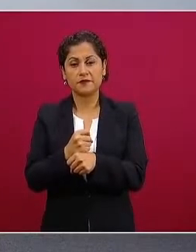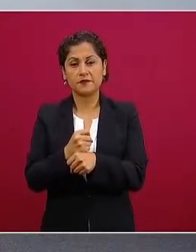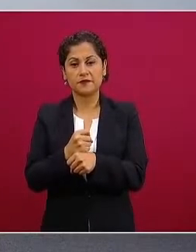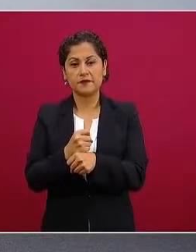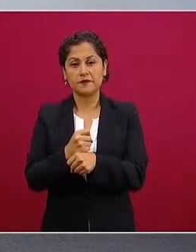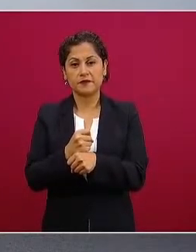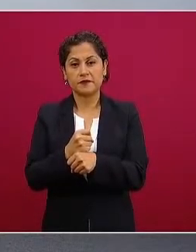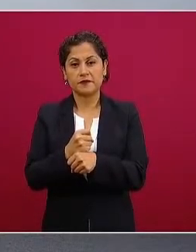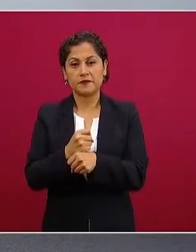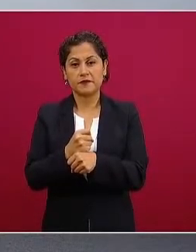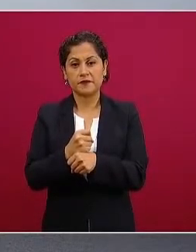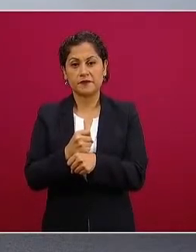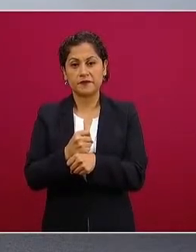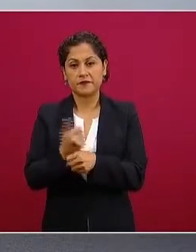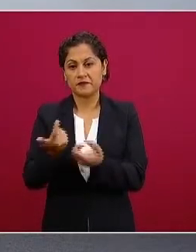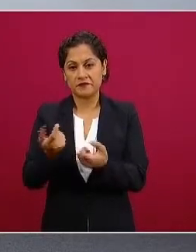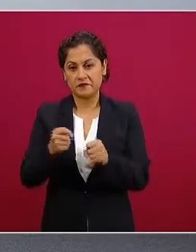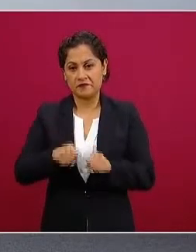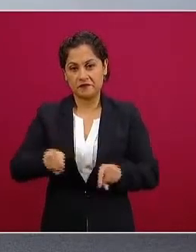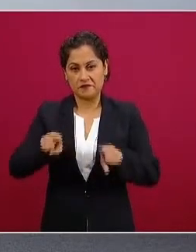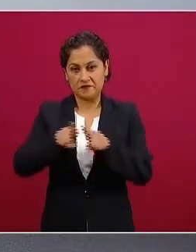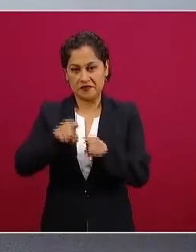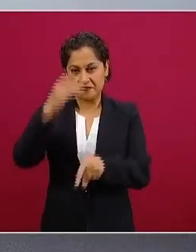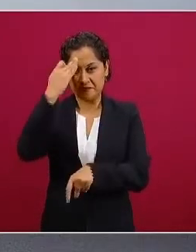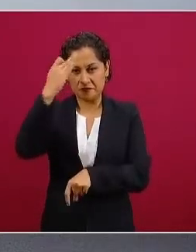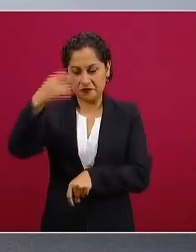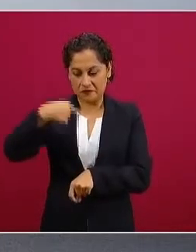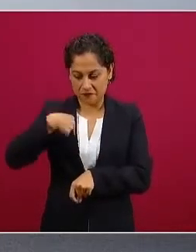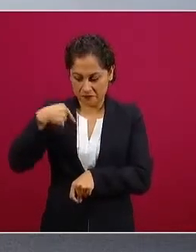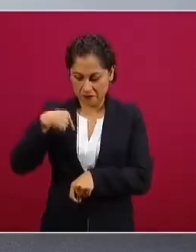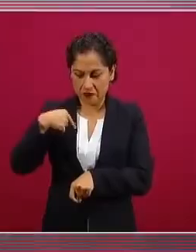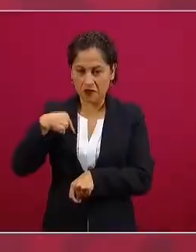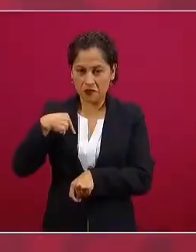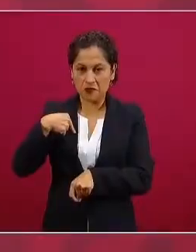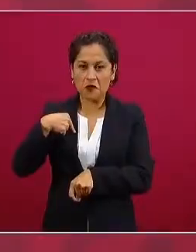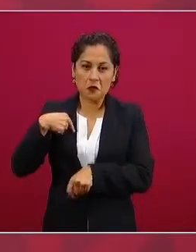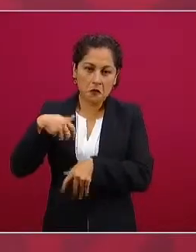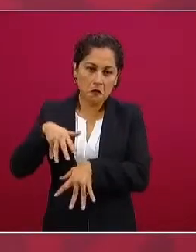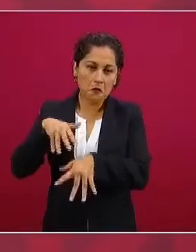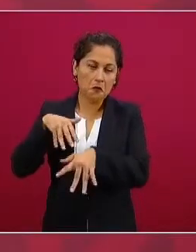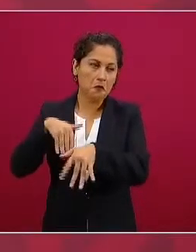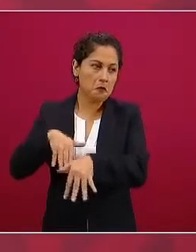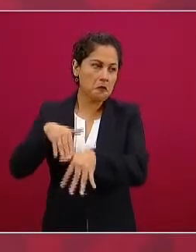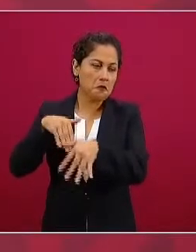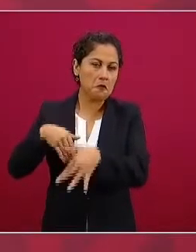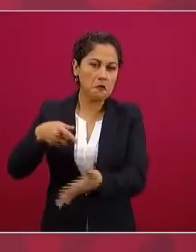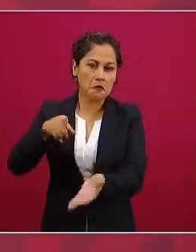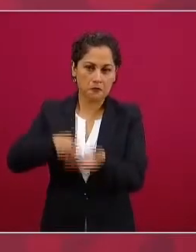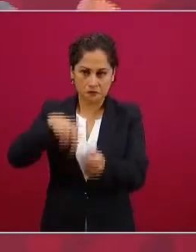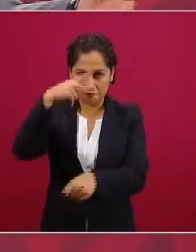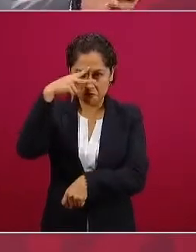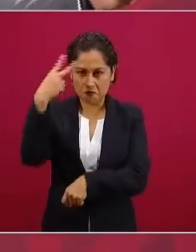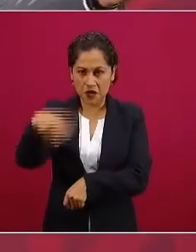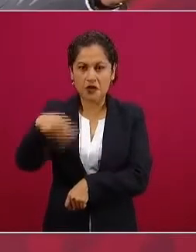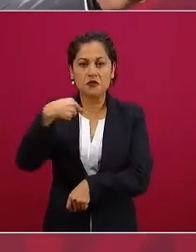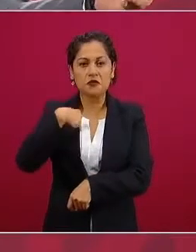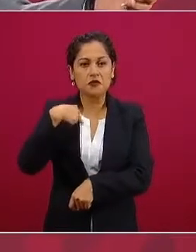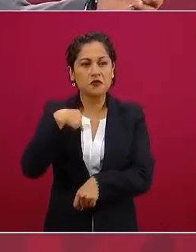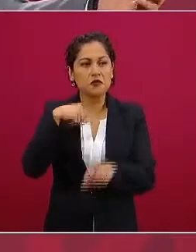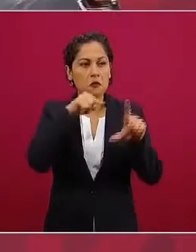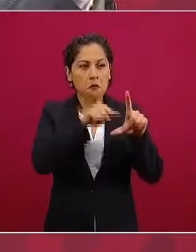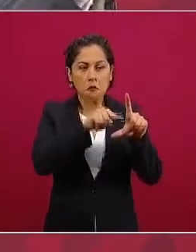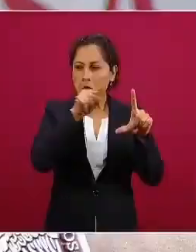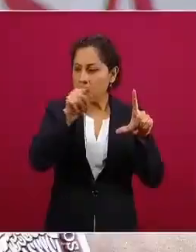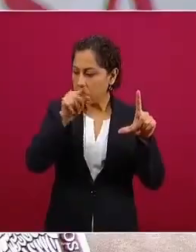andando el país ya bastante tiempo para llevar agua de